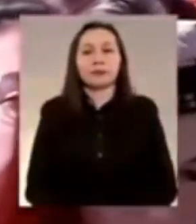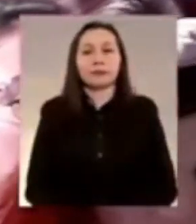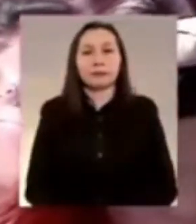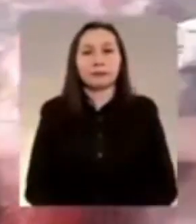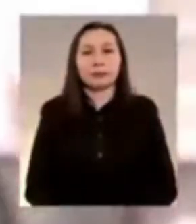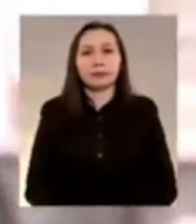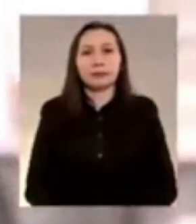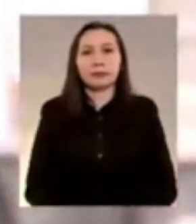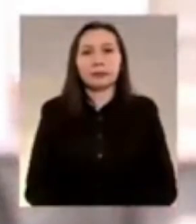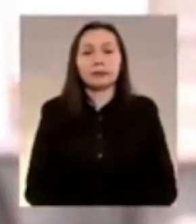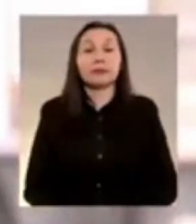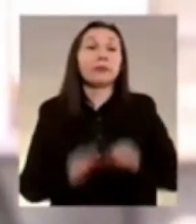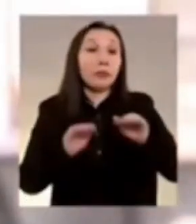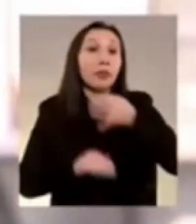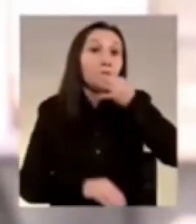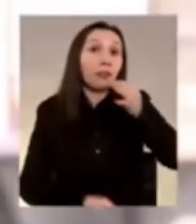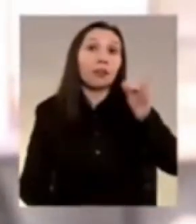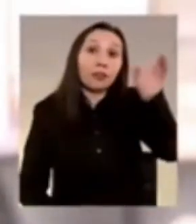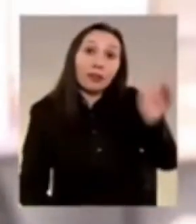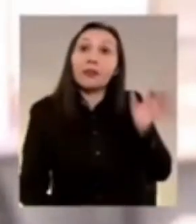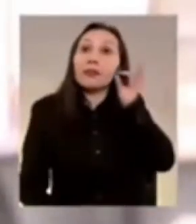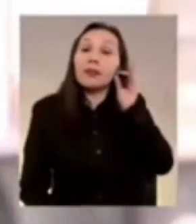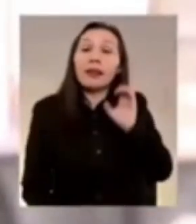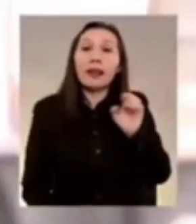como decía Estela